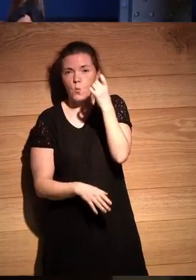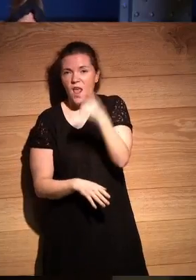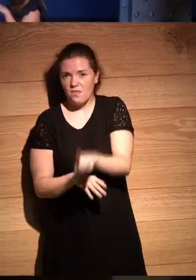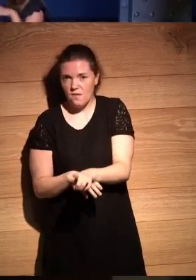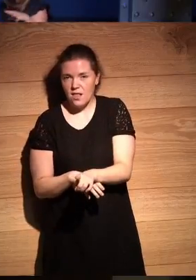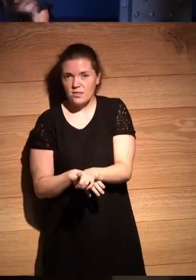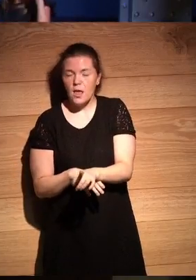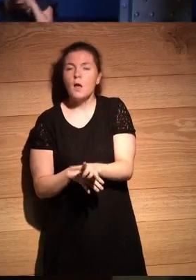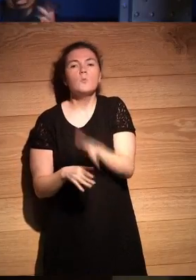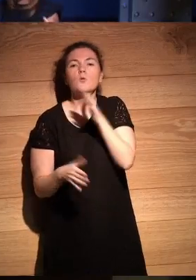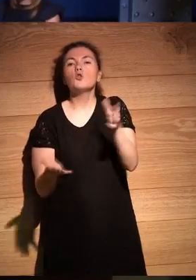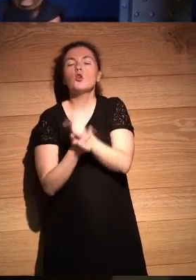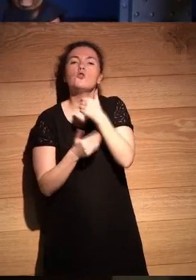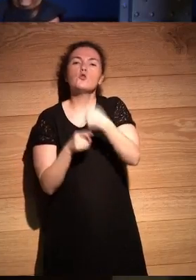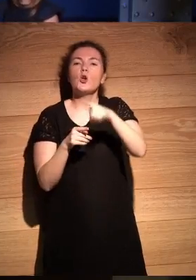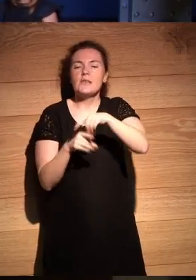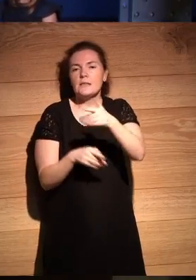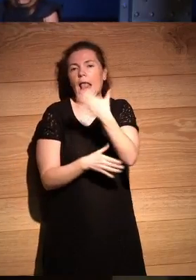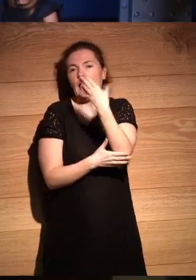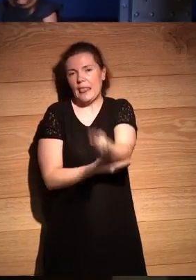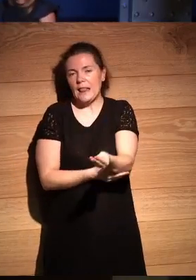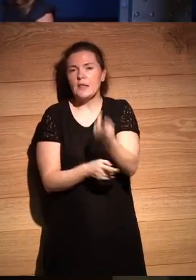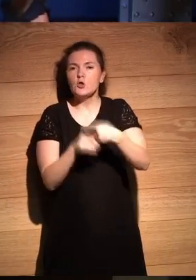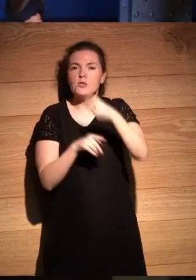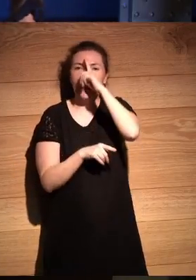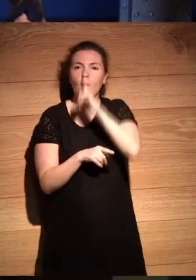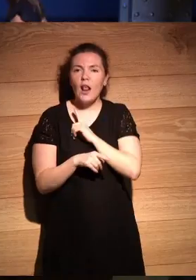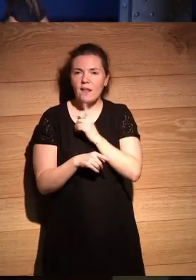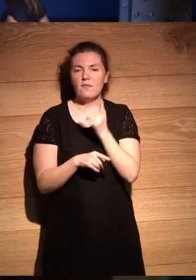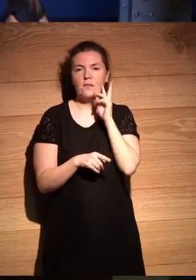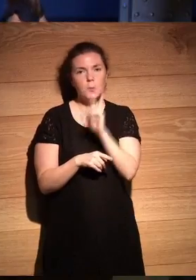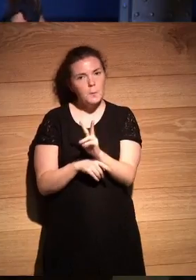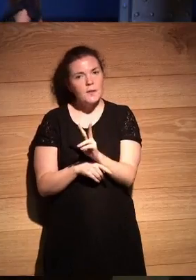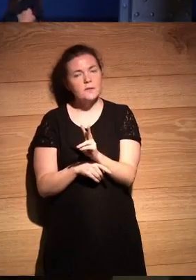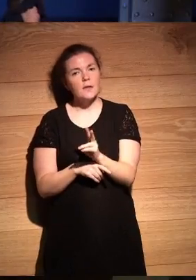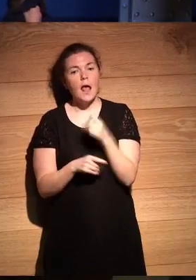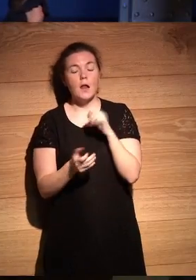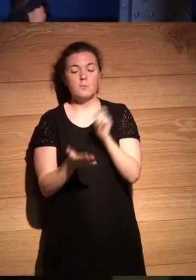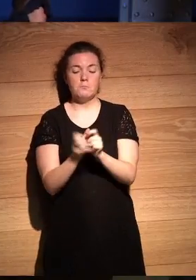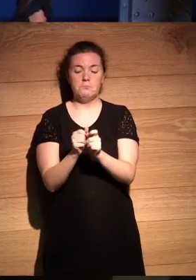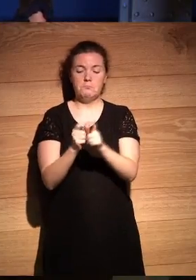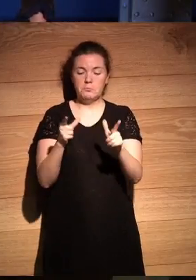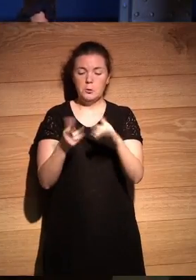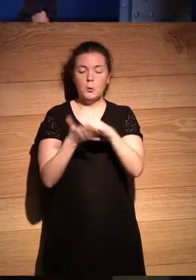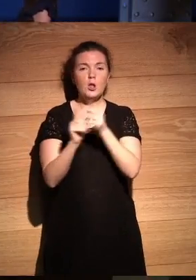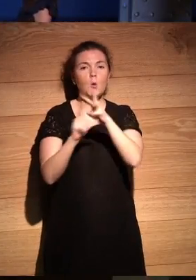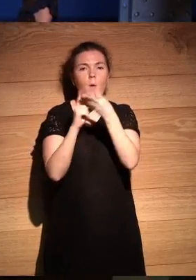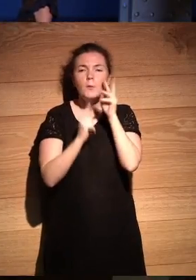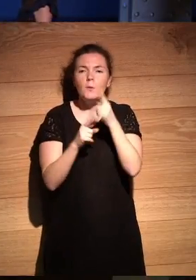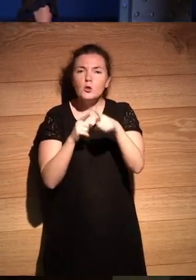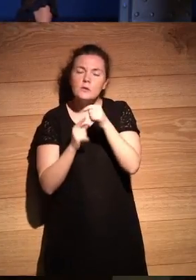todos entendemos determinadas iconografías cuando cuando abrimos un un proyecto web